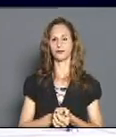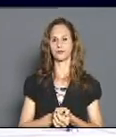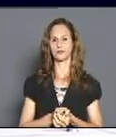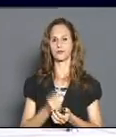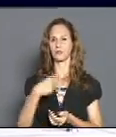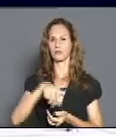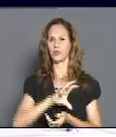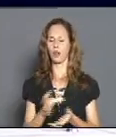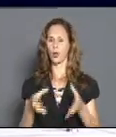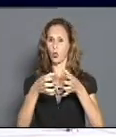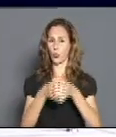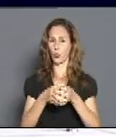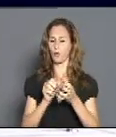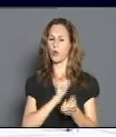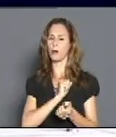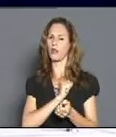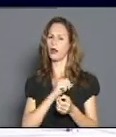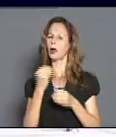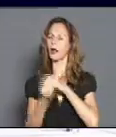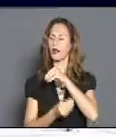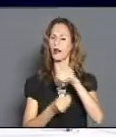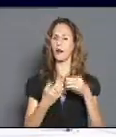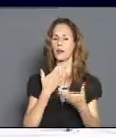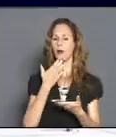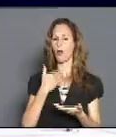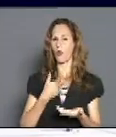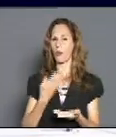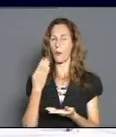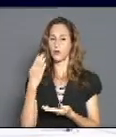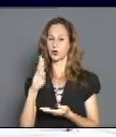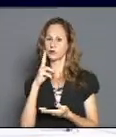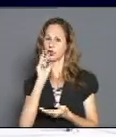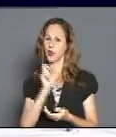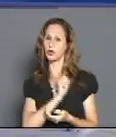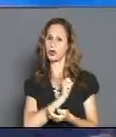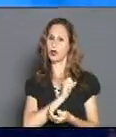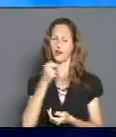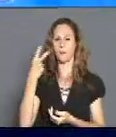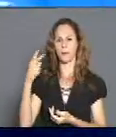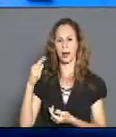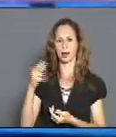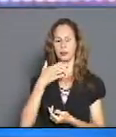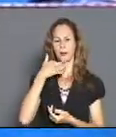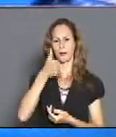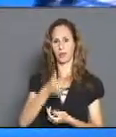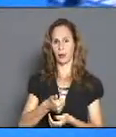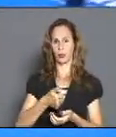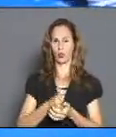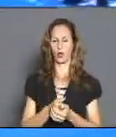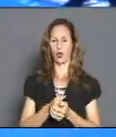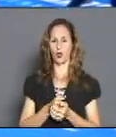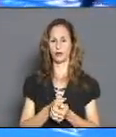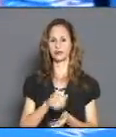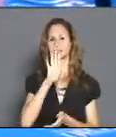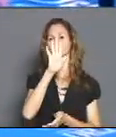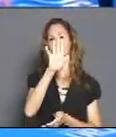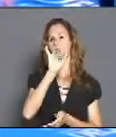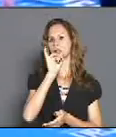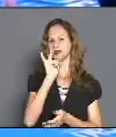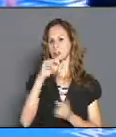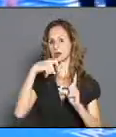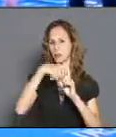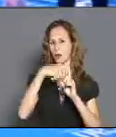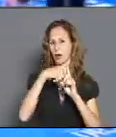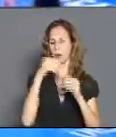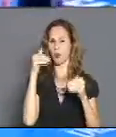Los criollos que intentarán cambiar el color de su presencia bronceada son Osbel Caballero en los 57 kilogramos, Andy Cruz en los 63